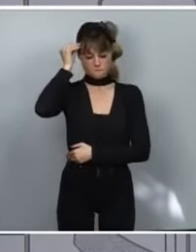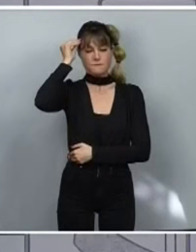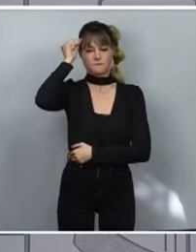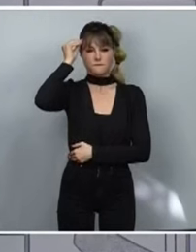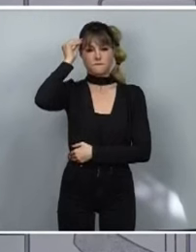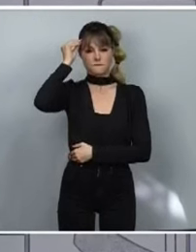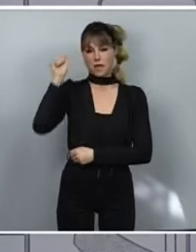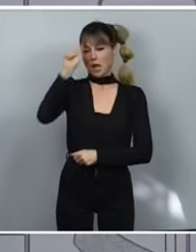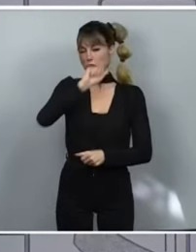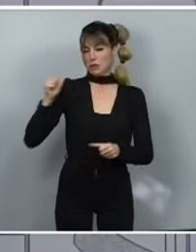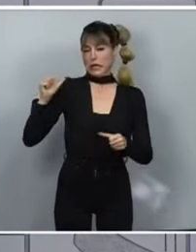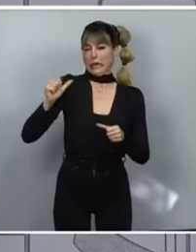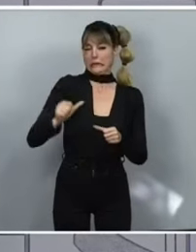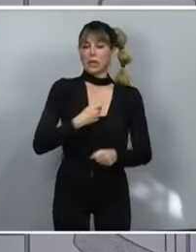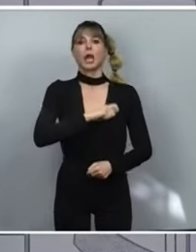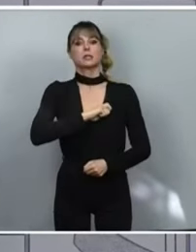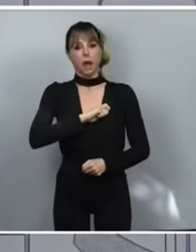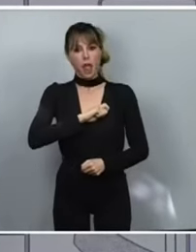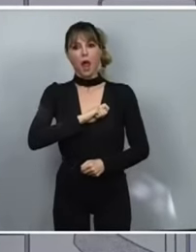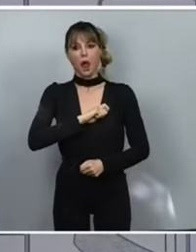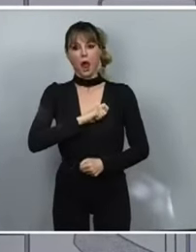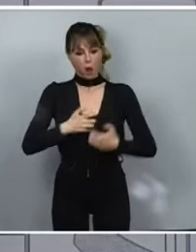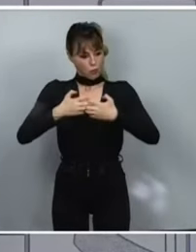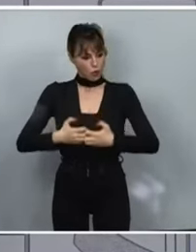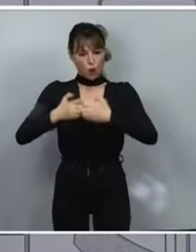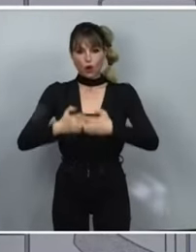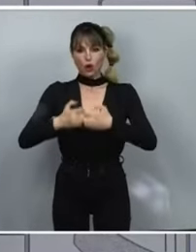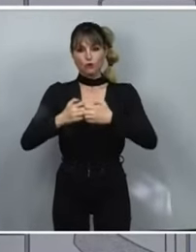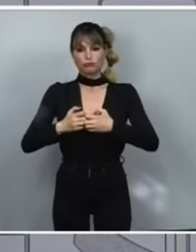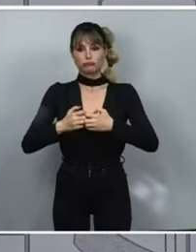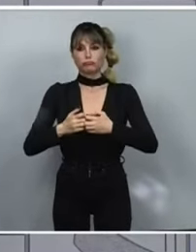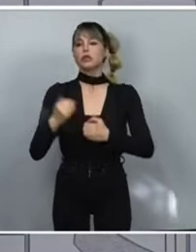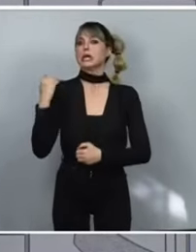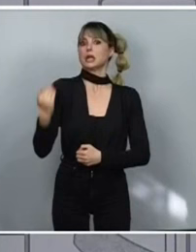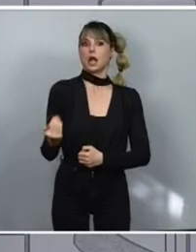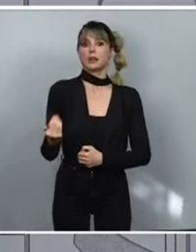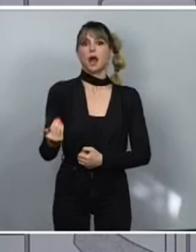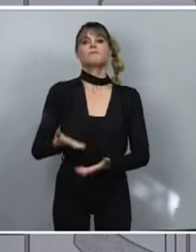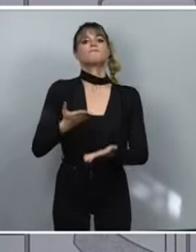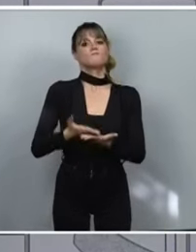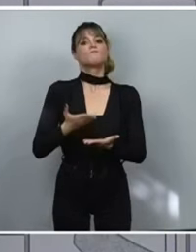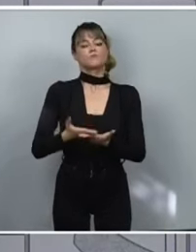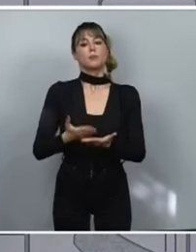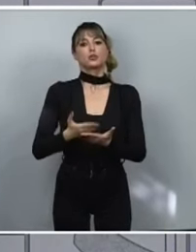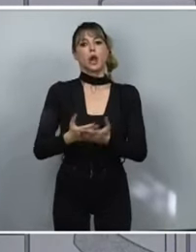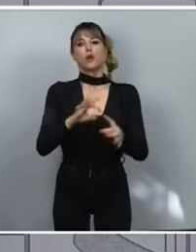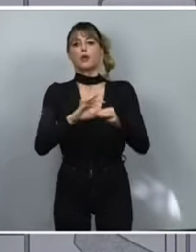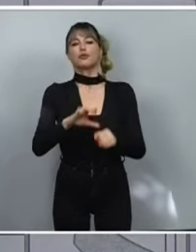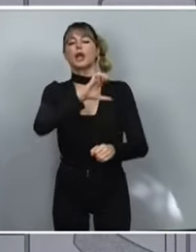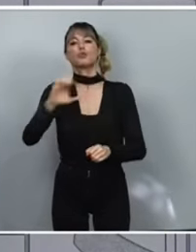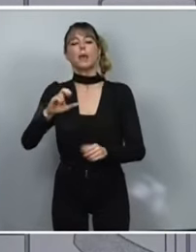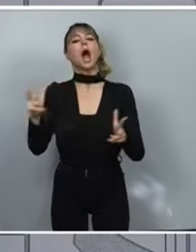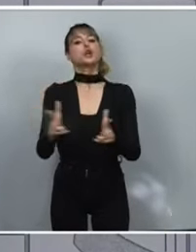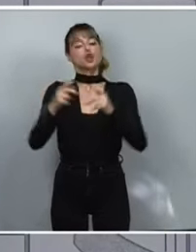en estos últimos años nuestro país España ha demostrado ser un motor de riqueza esencial para la prosperidad de la Unión Europea, un socio